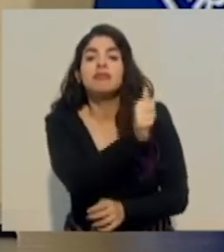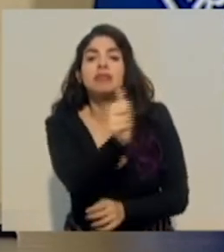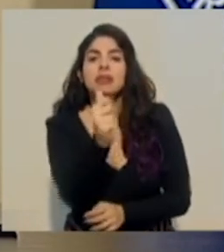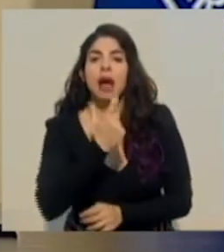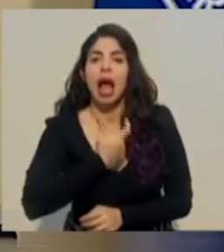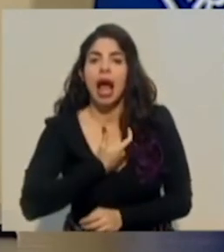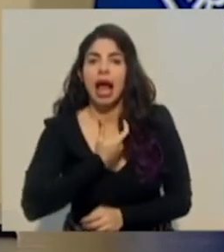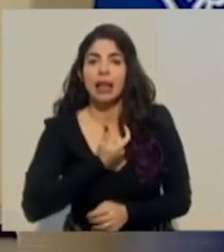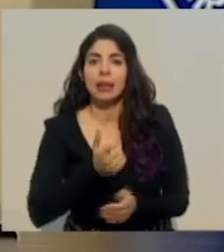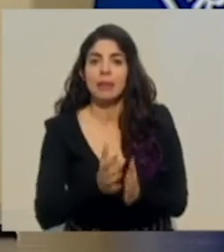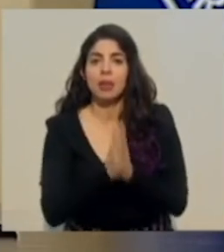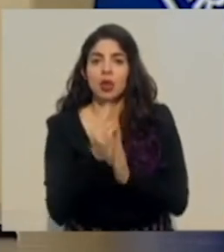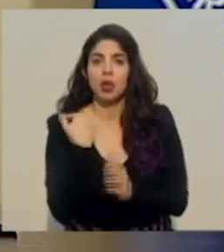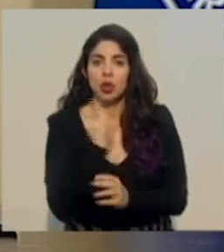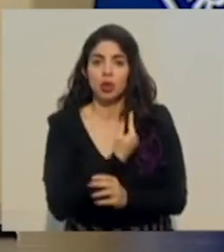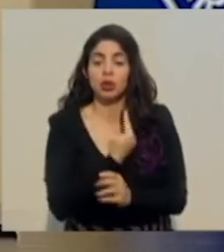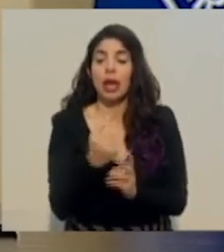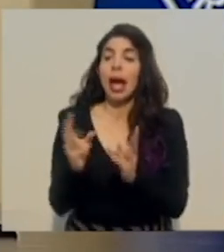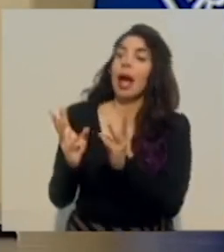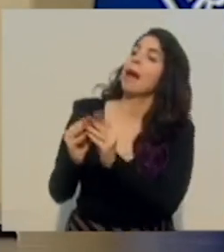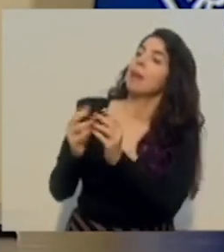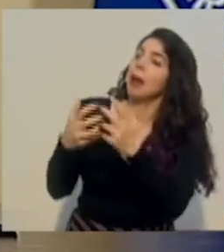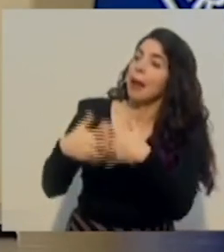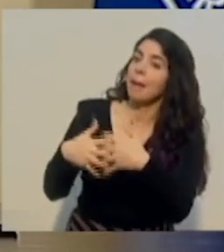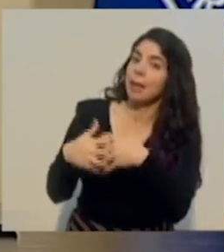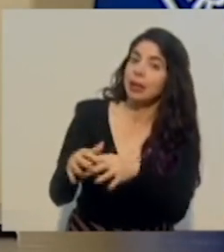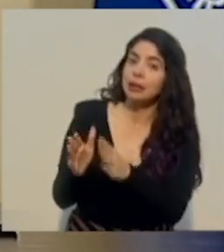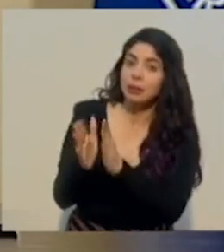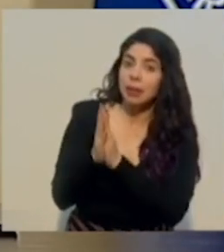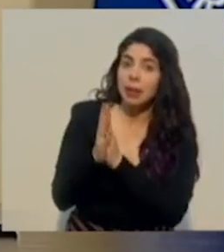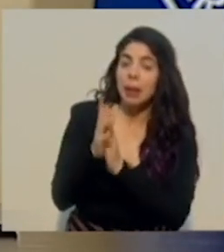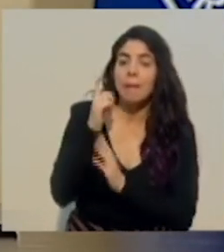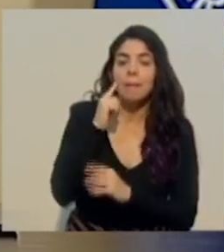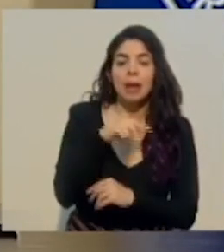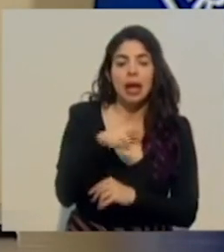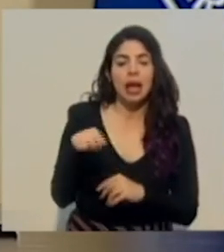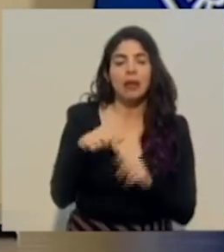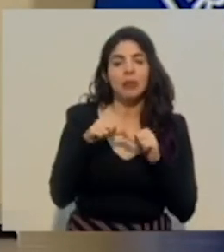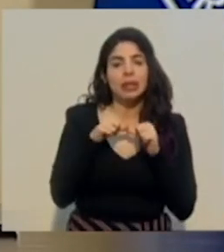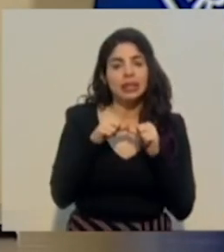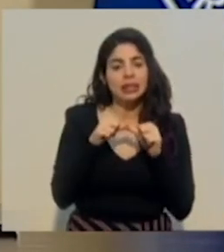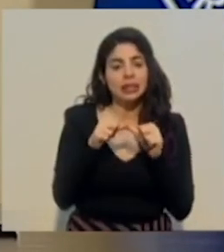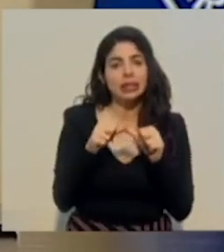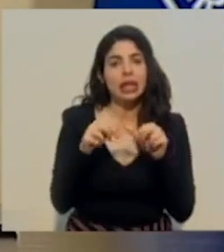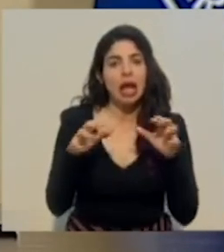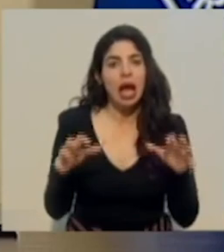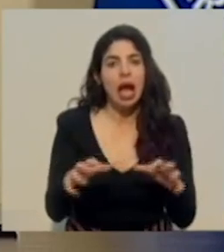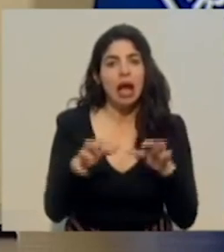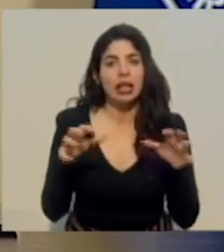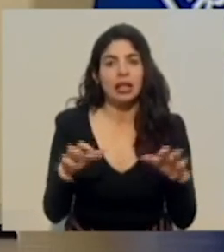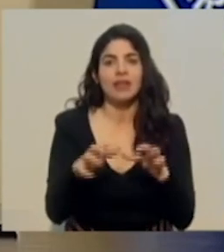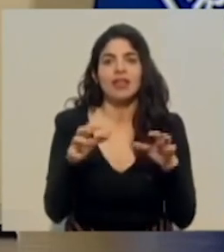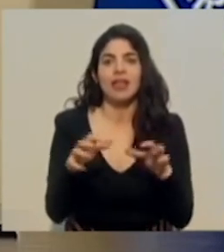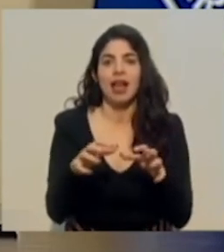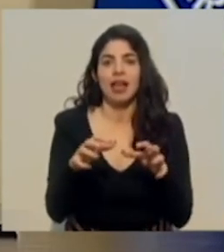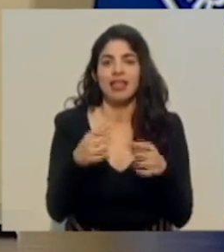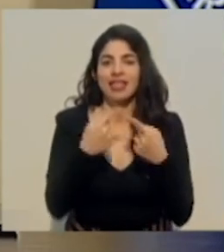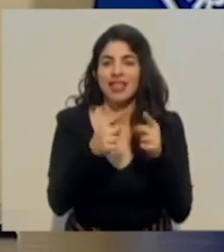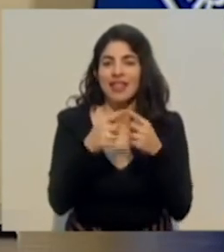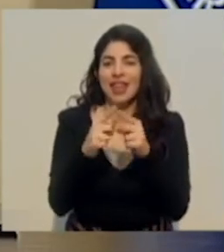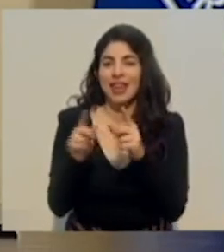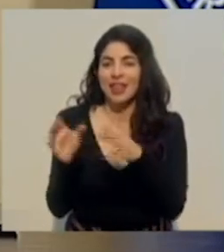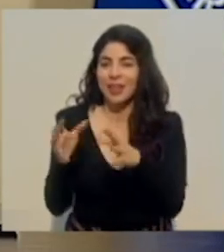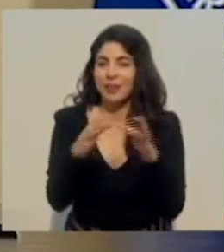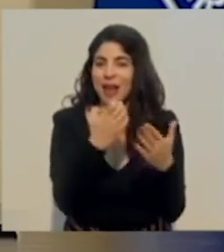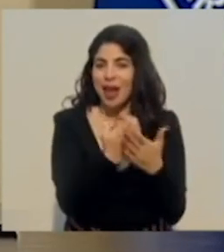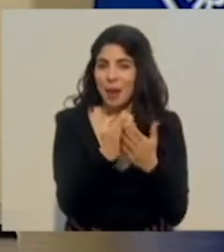cámaras empresariales para mantener activos los diferentes sectores económicos del país. ¿Y